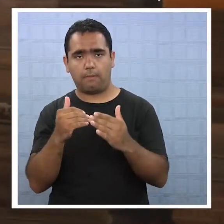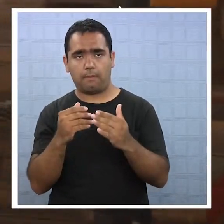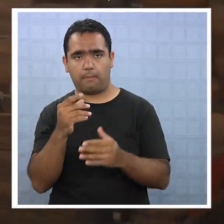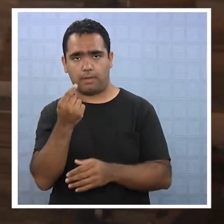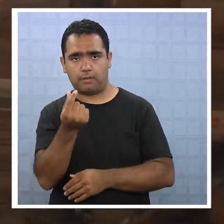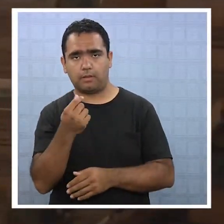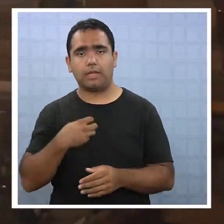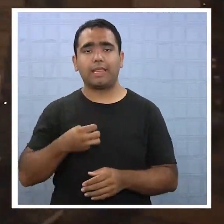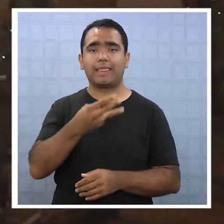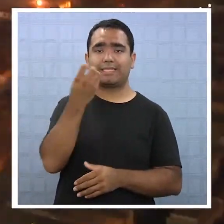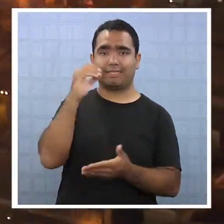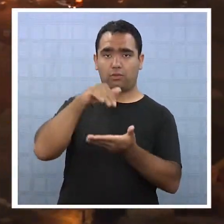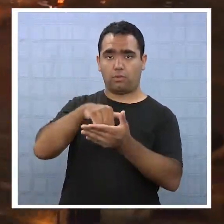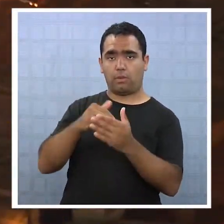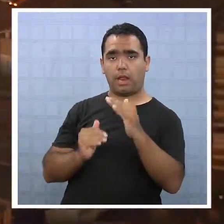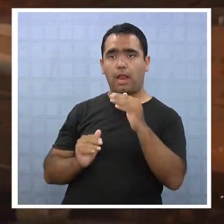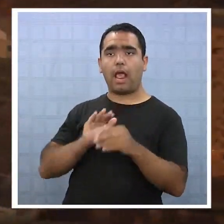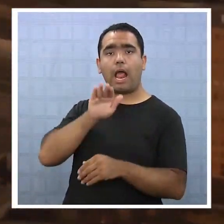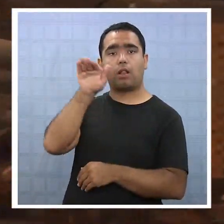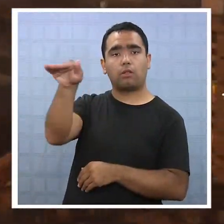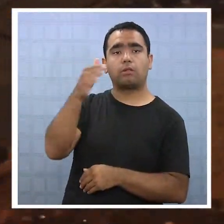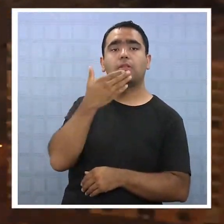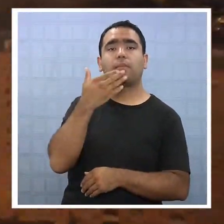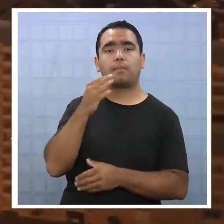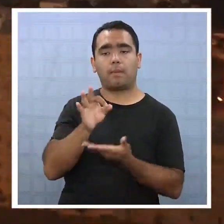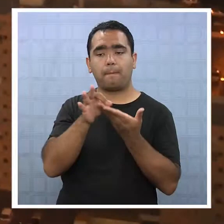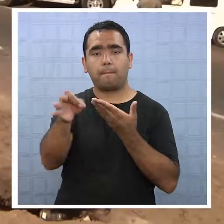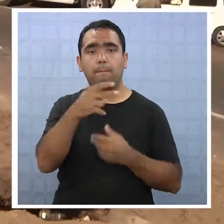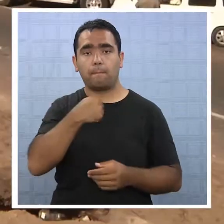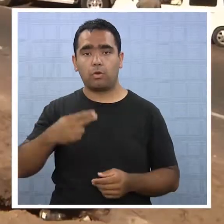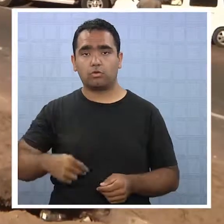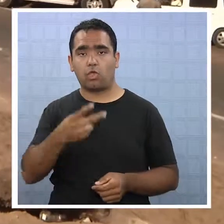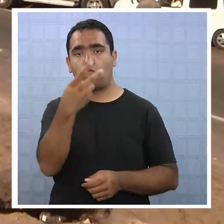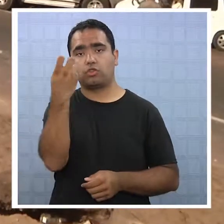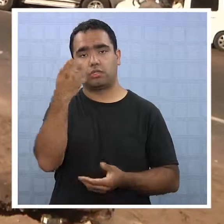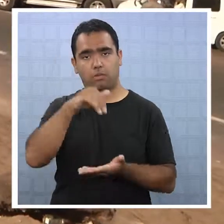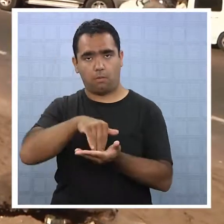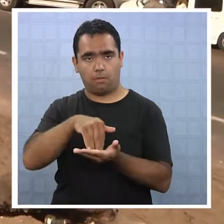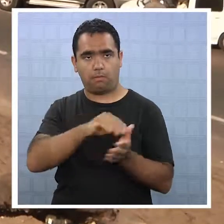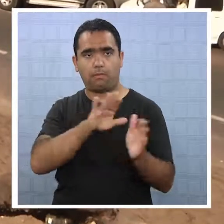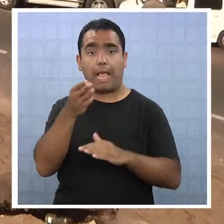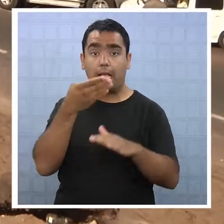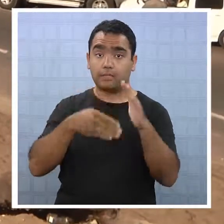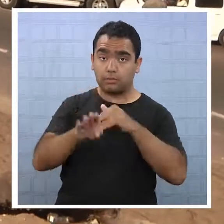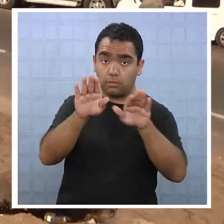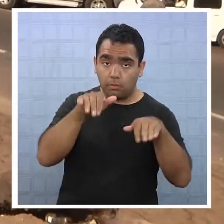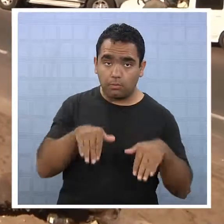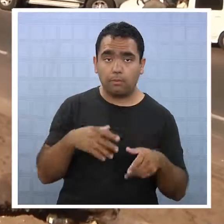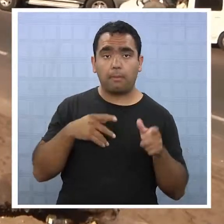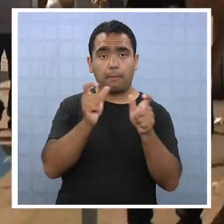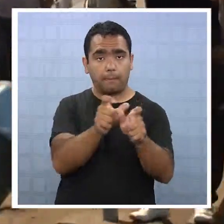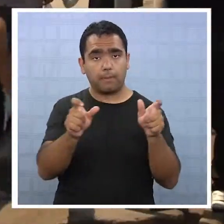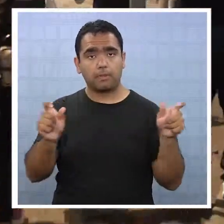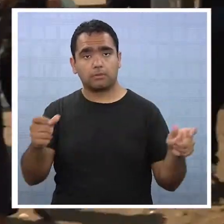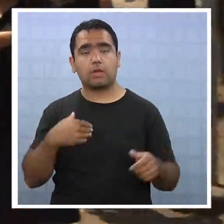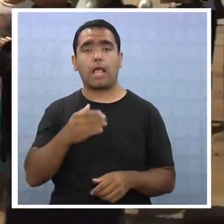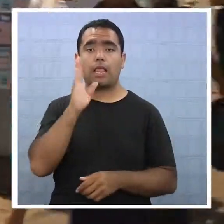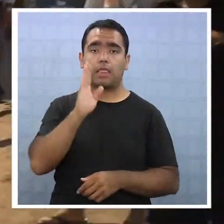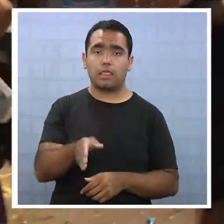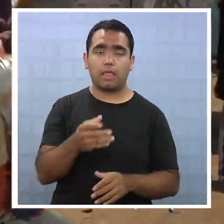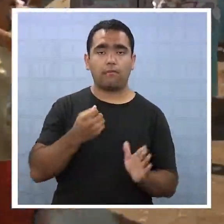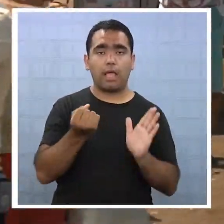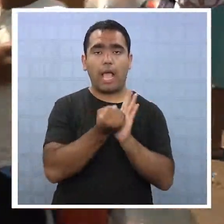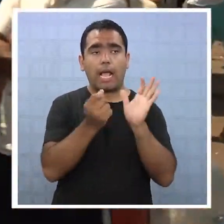300 mil en altospicio y 200 mil en Pozo Almonte. Para acceder a los mismos, los afectados deben acreditar